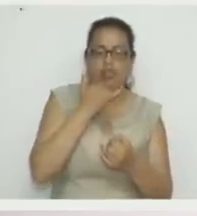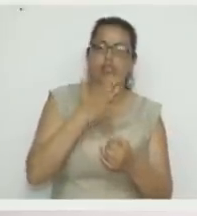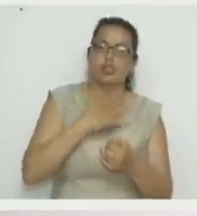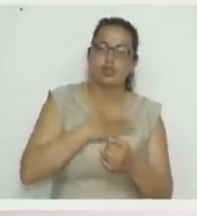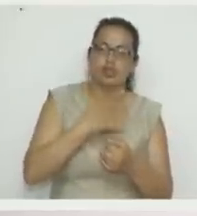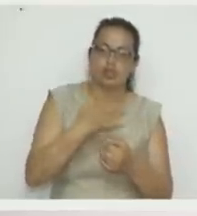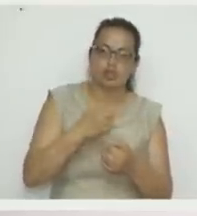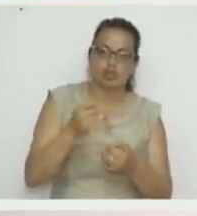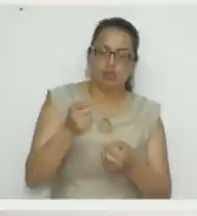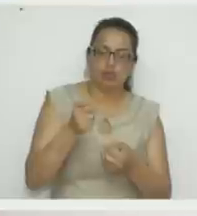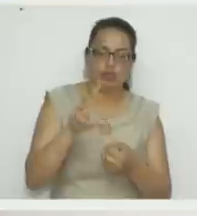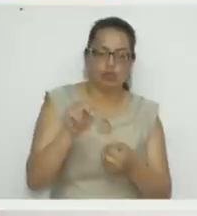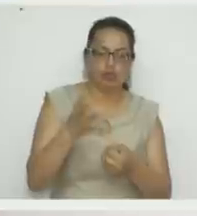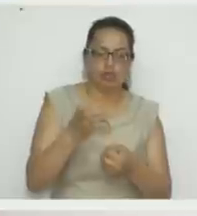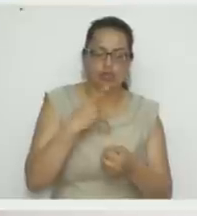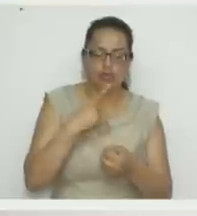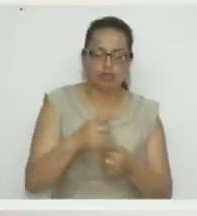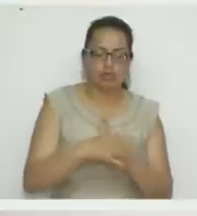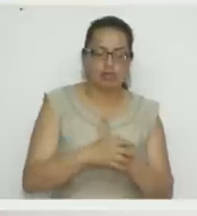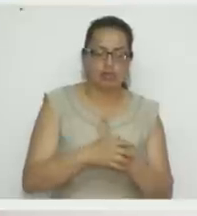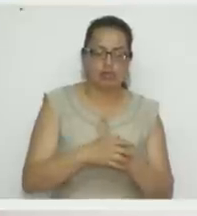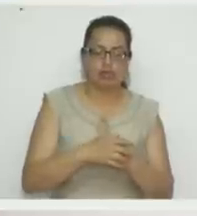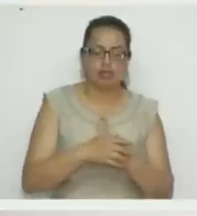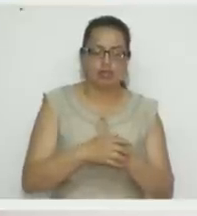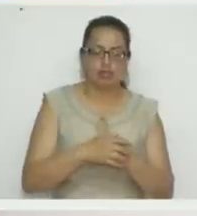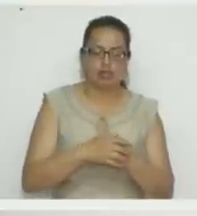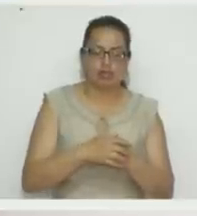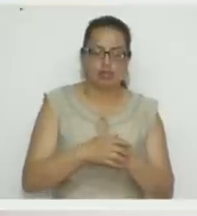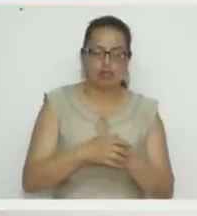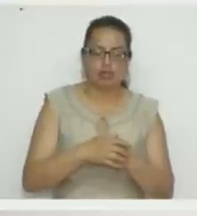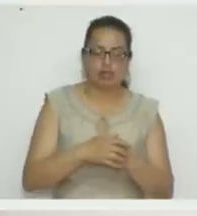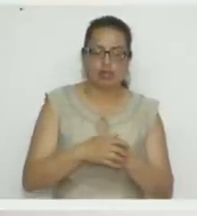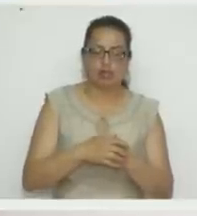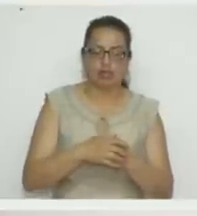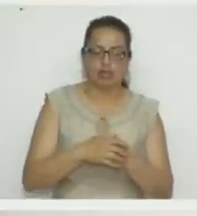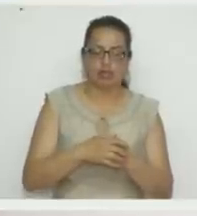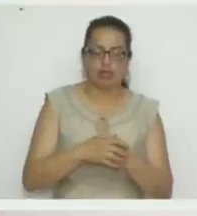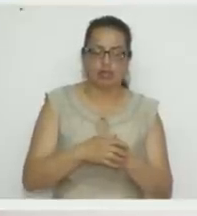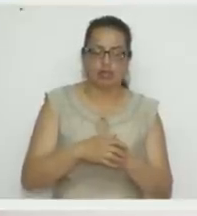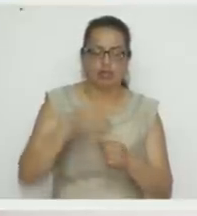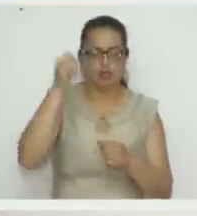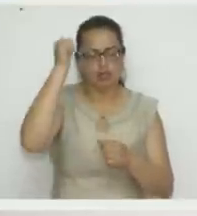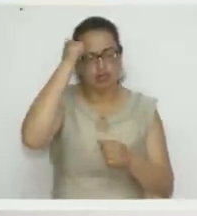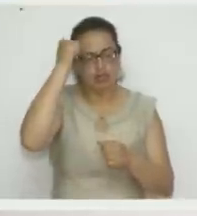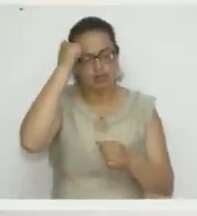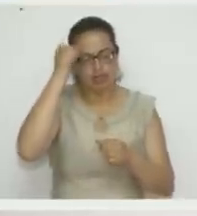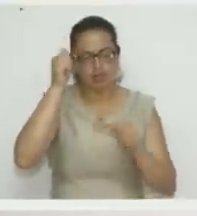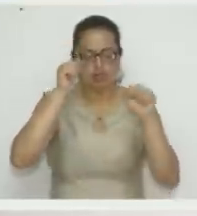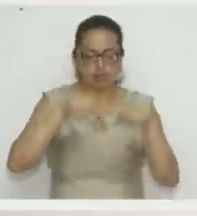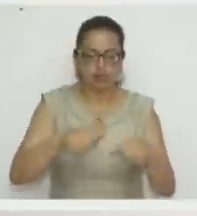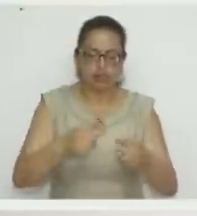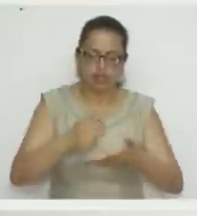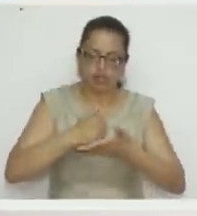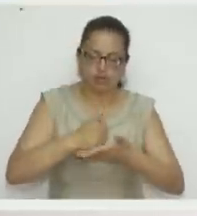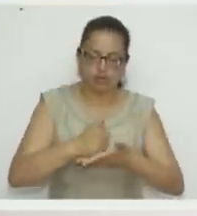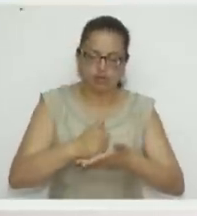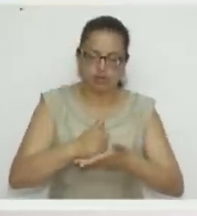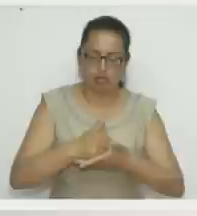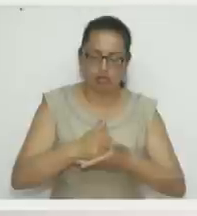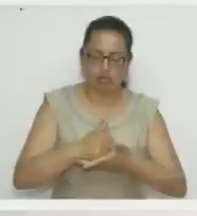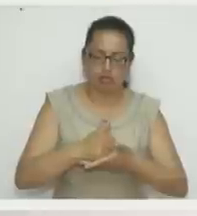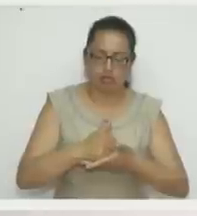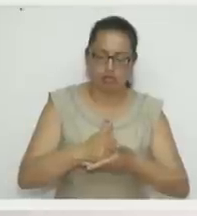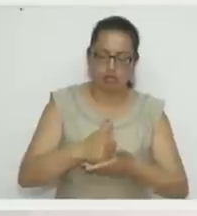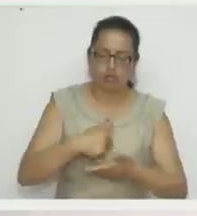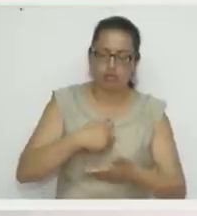pues, no quería decirle a nadie, pero me parece que las profesoras me pueden colaborar. Soy madre de cabeza